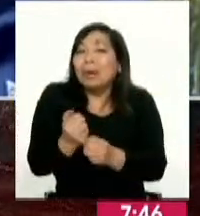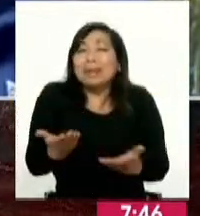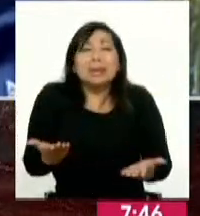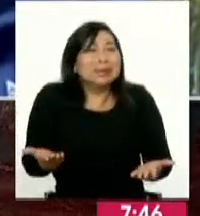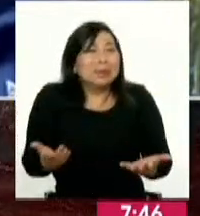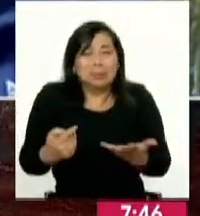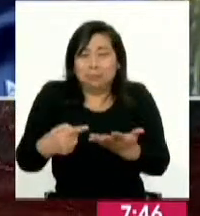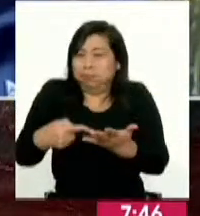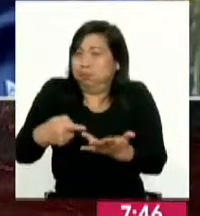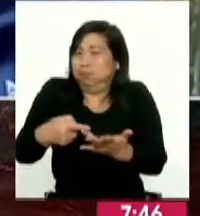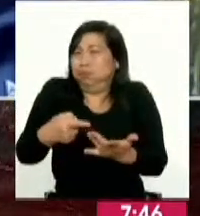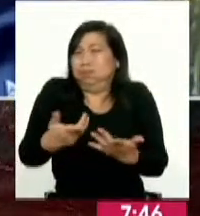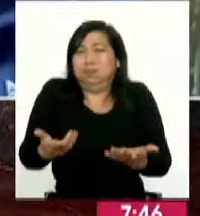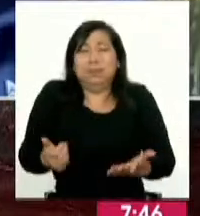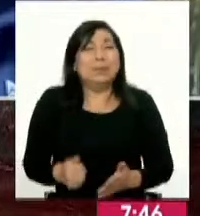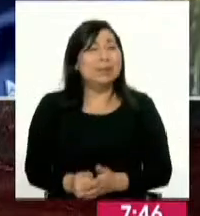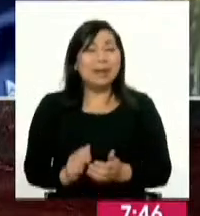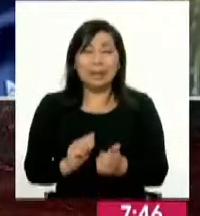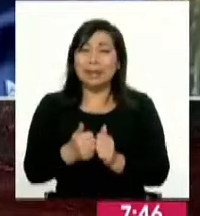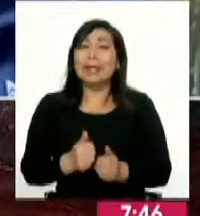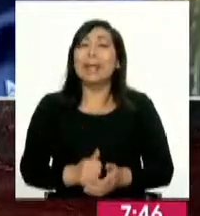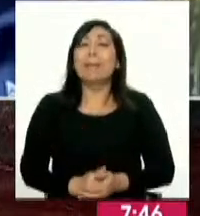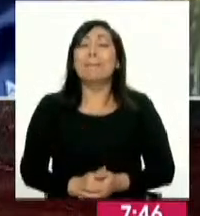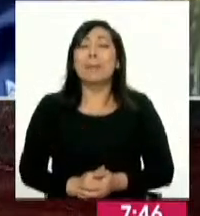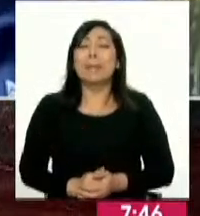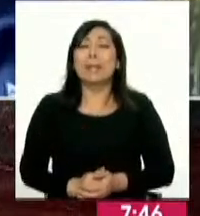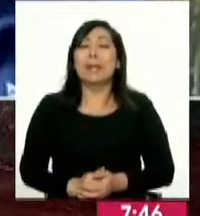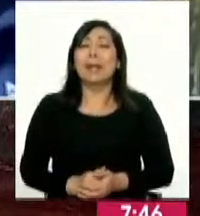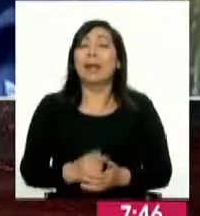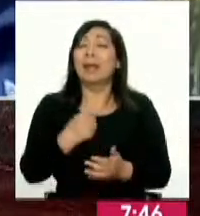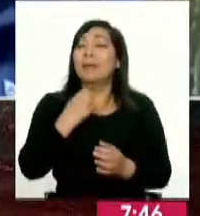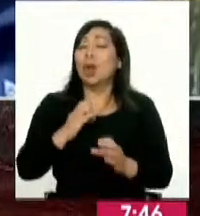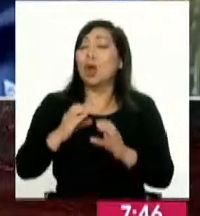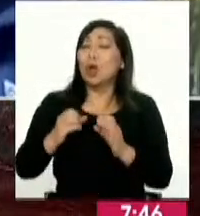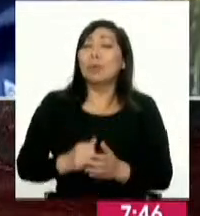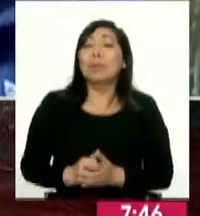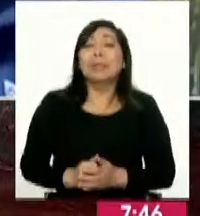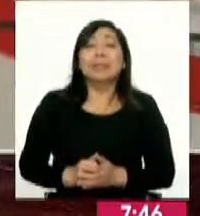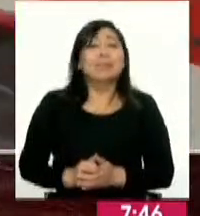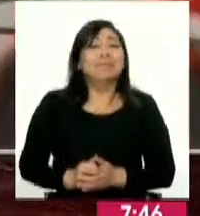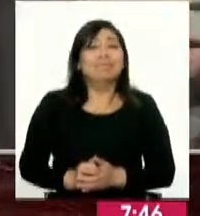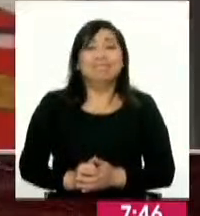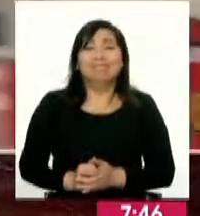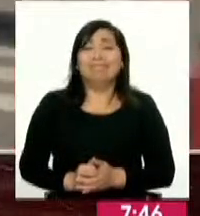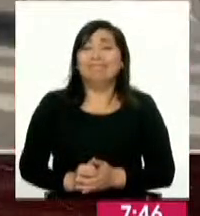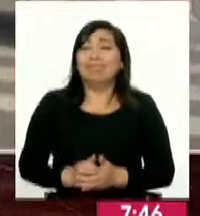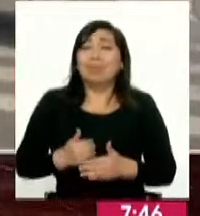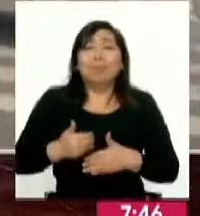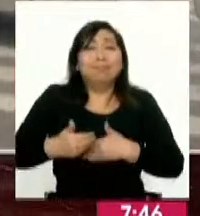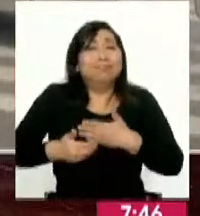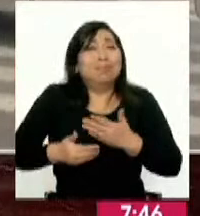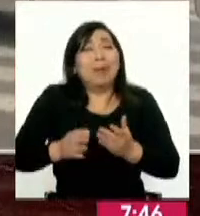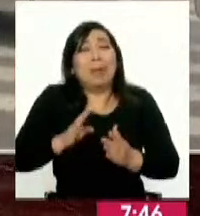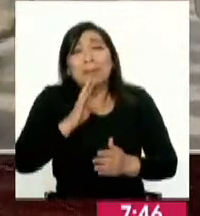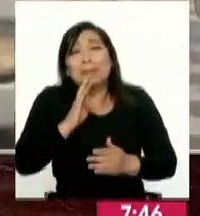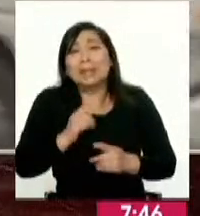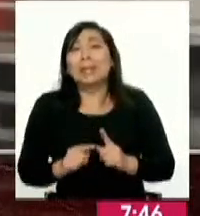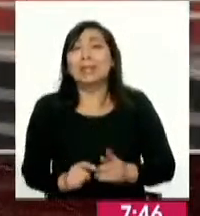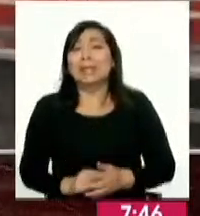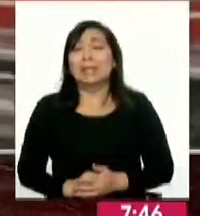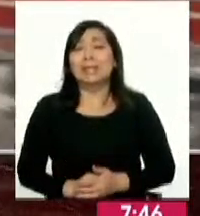es decir esto ya tiene que esto tiene que cambiar la en realidad la conversación podría podría extenderse quilla